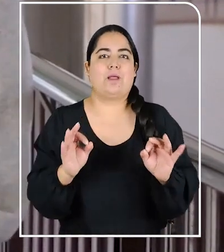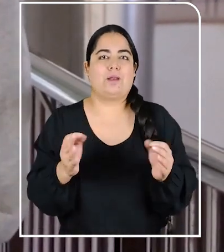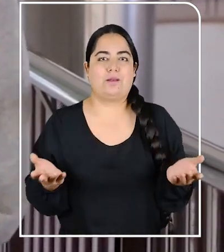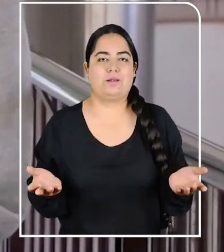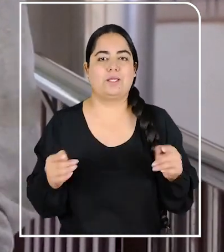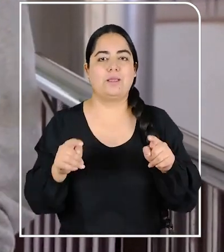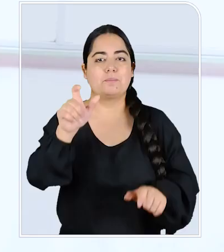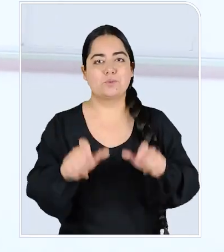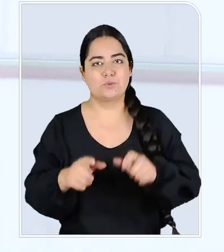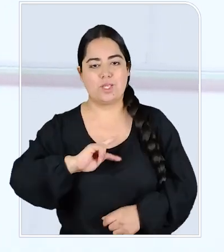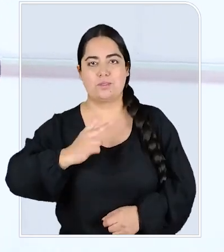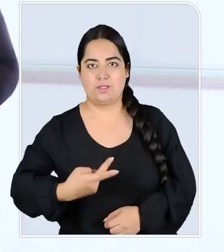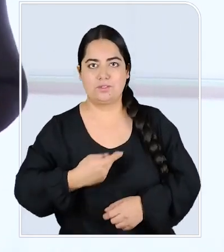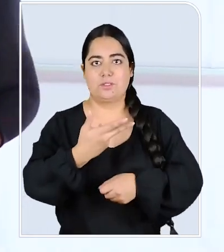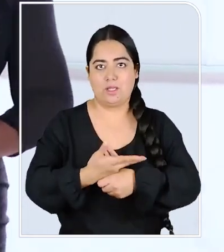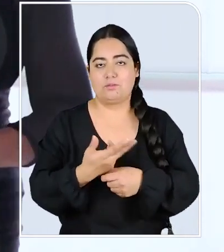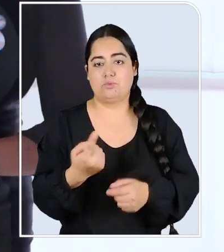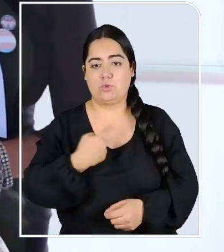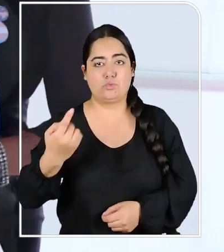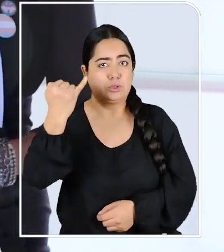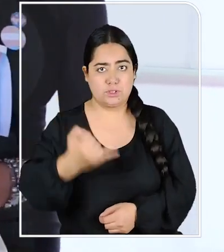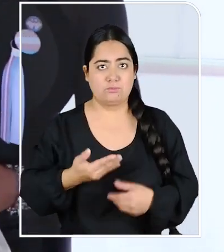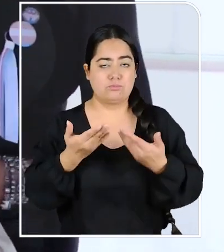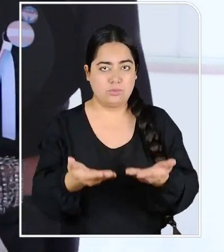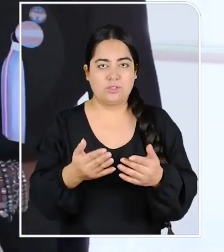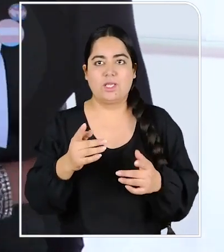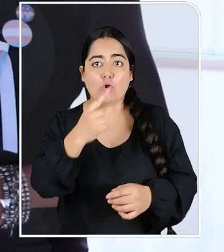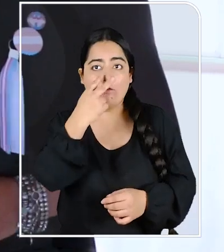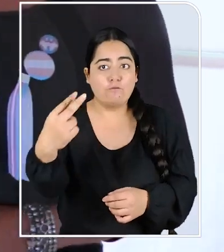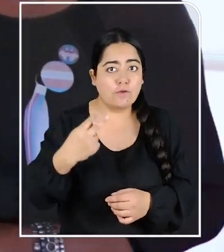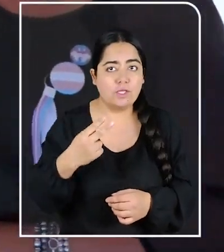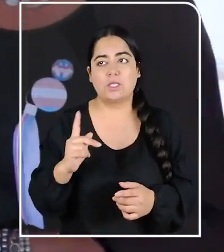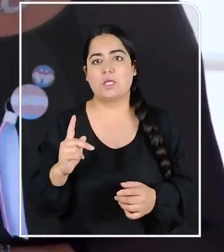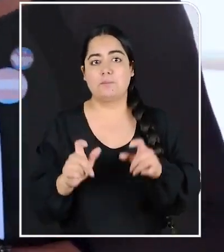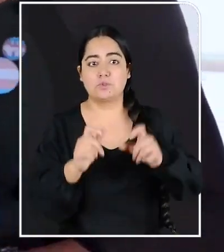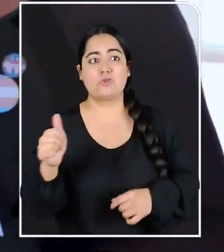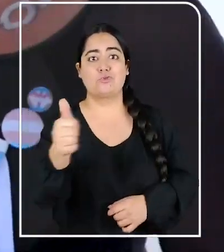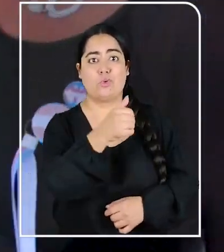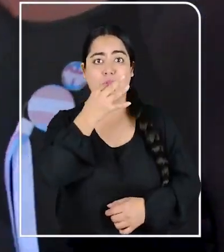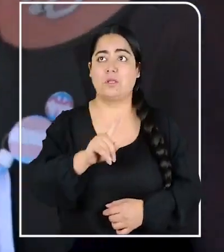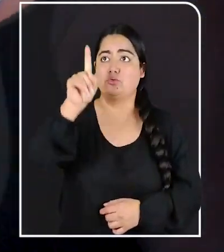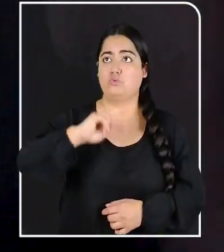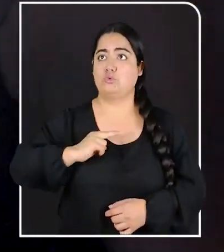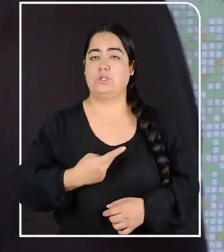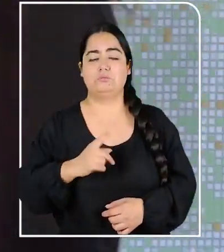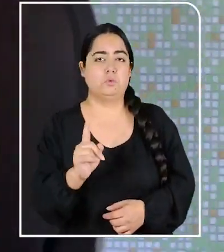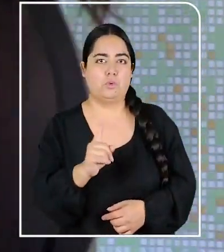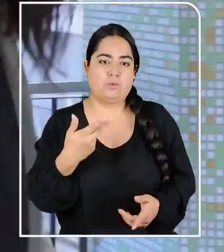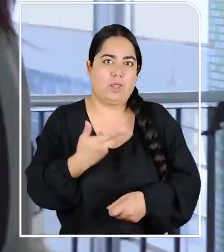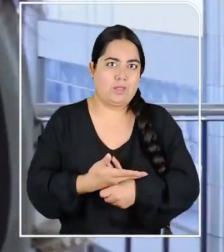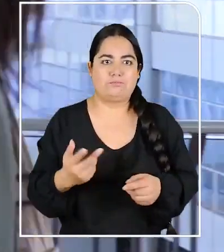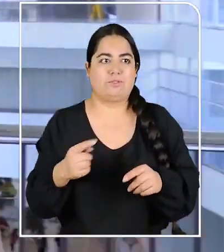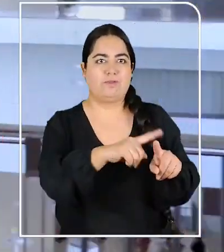Es normalizarlo, normalizar que hay personas trans y que existimos y que siempre estamos. Que no es visible y que no todos alzan la voz y dicen soy